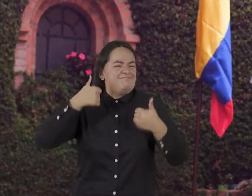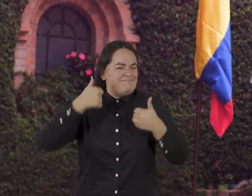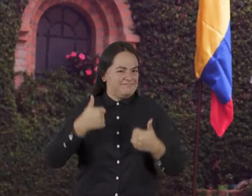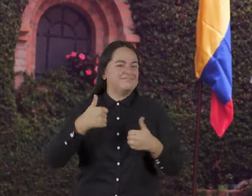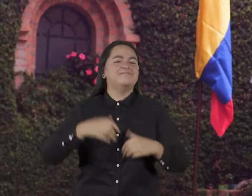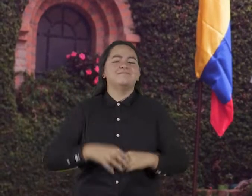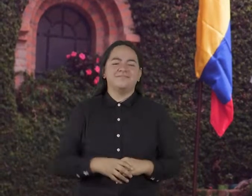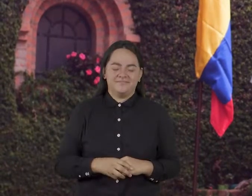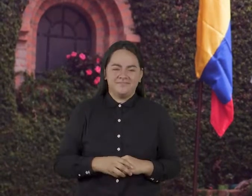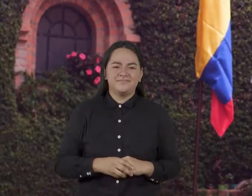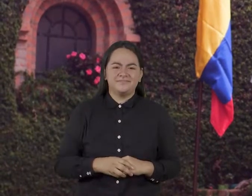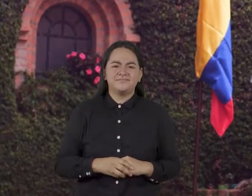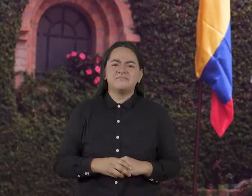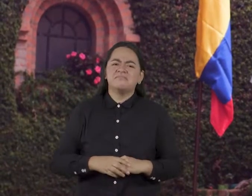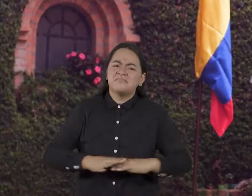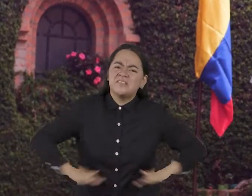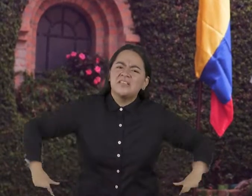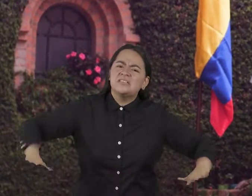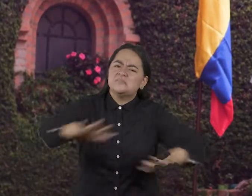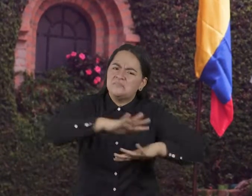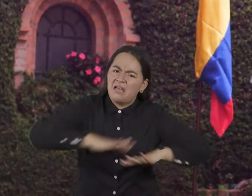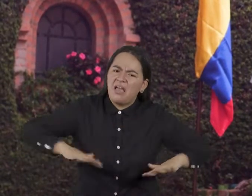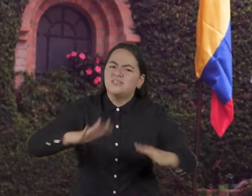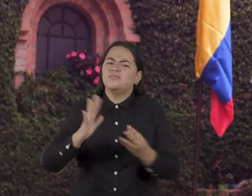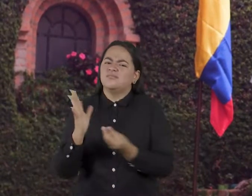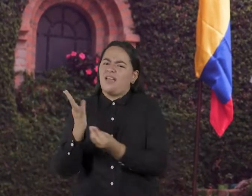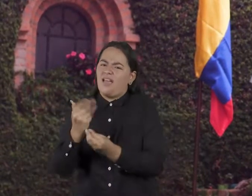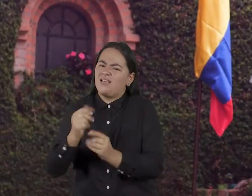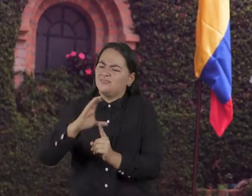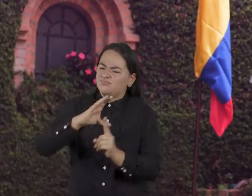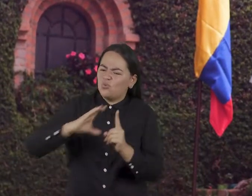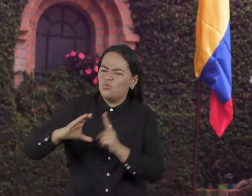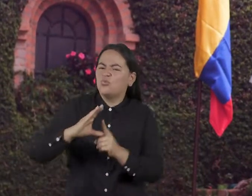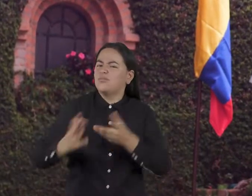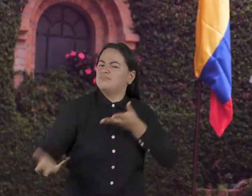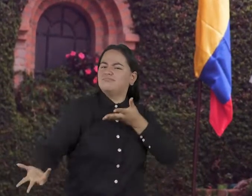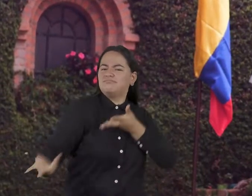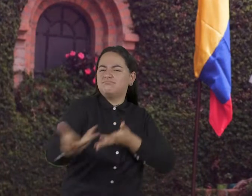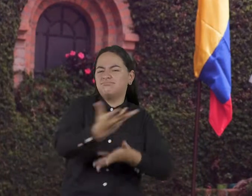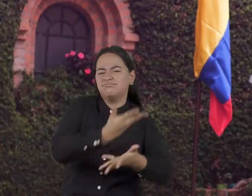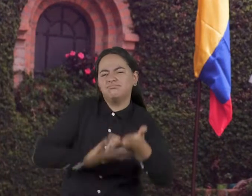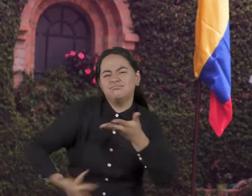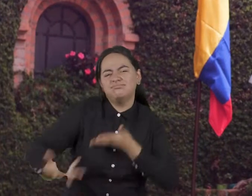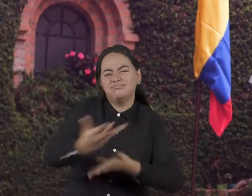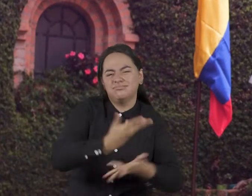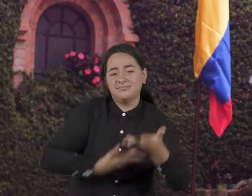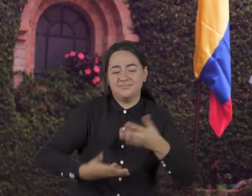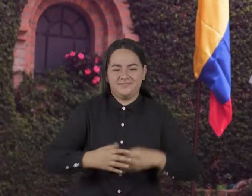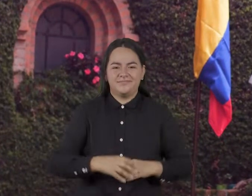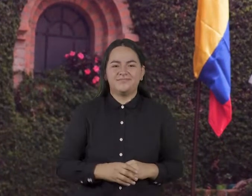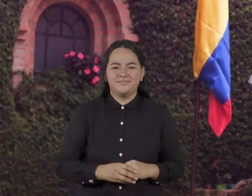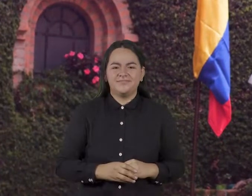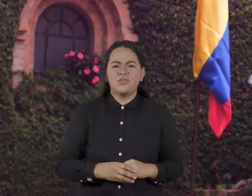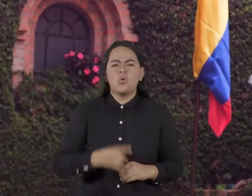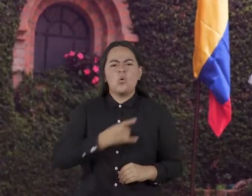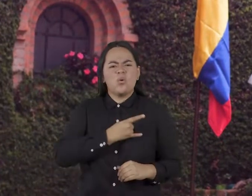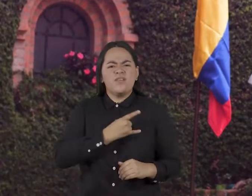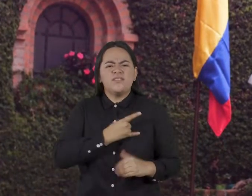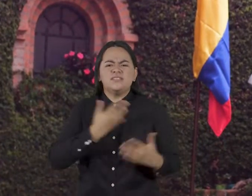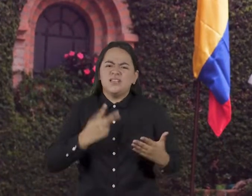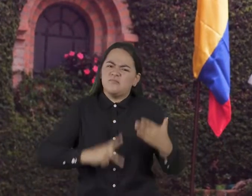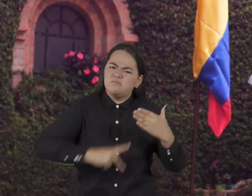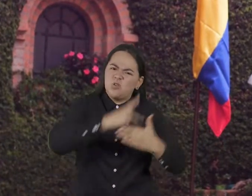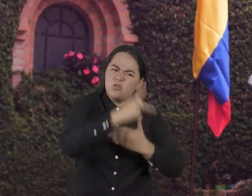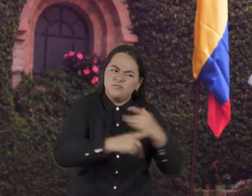comunes, sentir el bienestar. Un lugar para encontrarse con el arte y la cultura. Un lugar